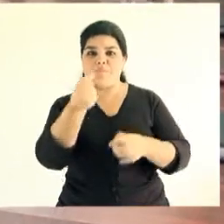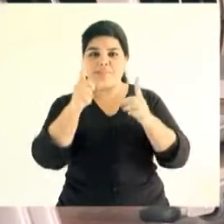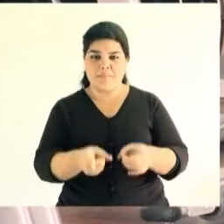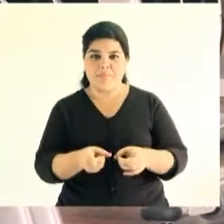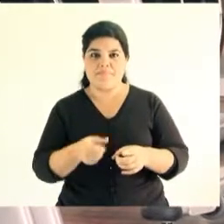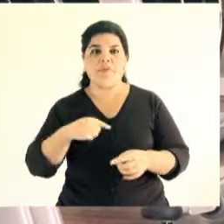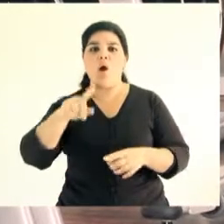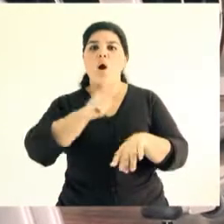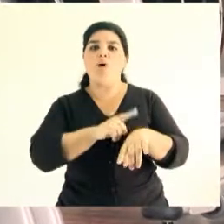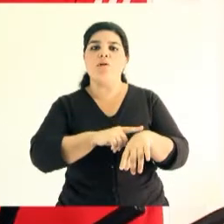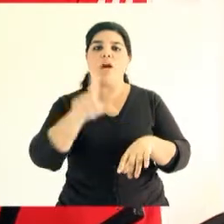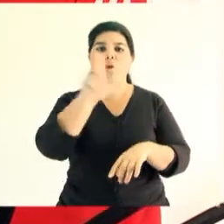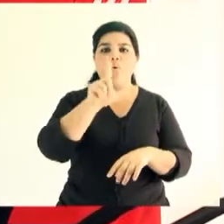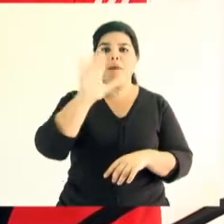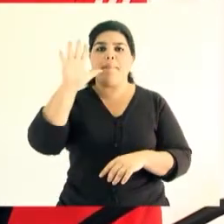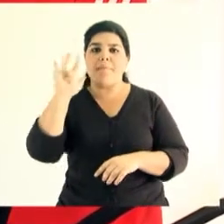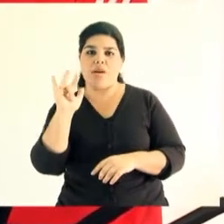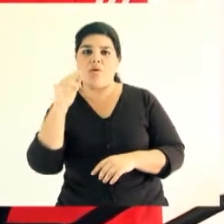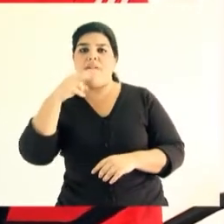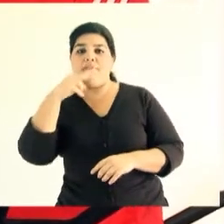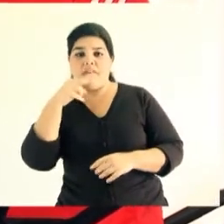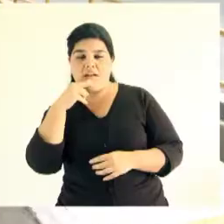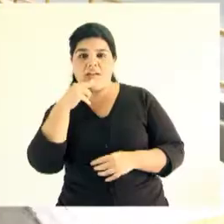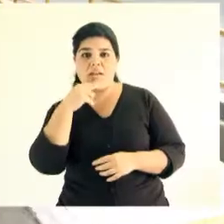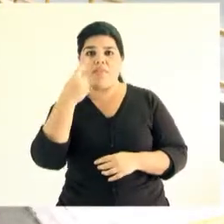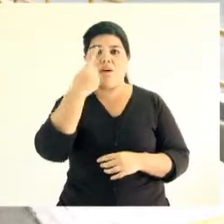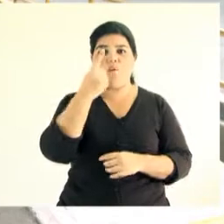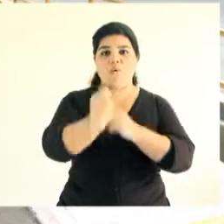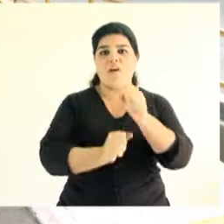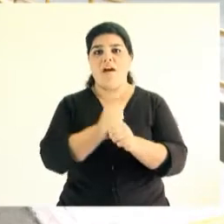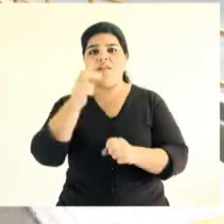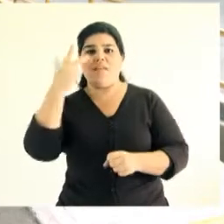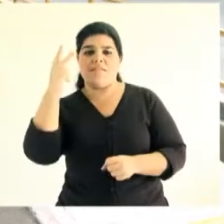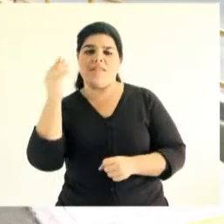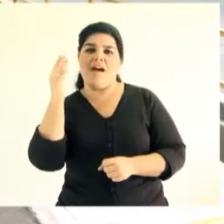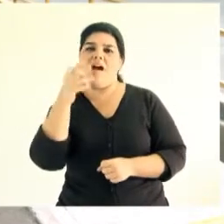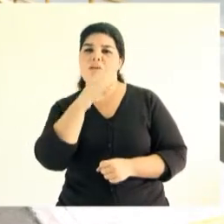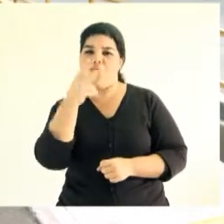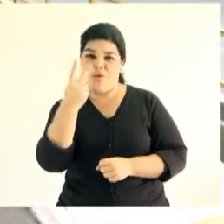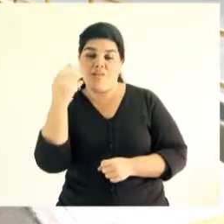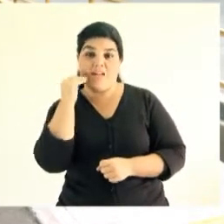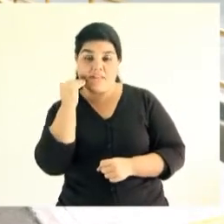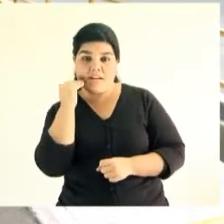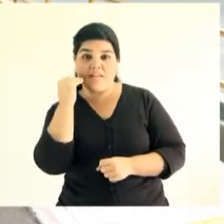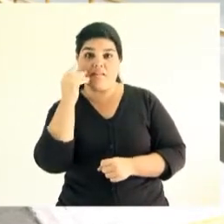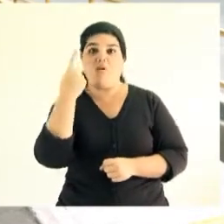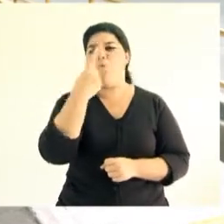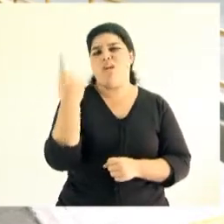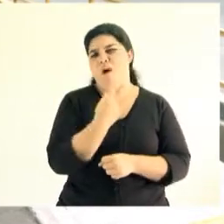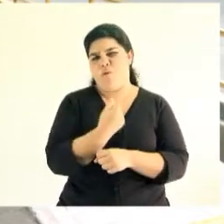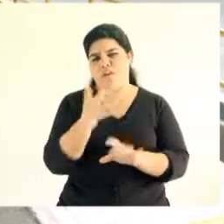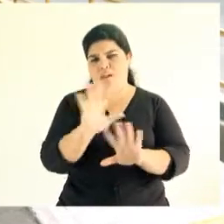horarios de práctica de la actividad son los días lunes, miércoles y viernes de 13 a 14 y de 14 a 15, es una hora de actividad.